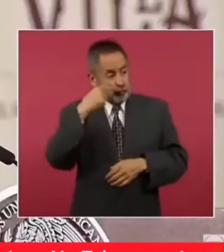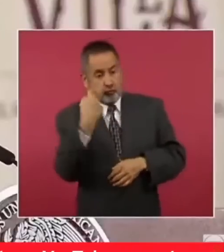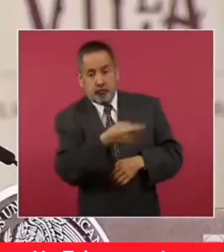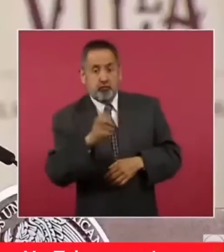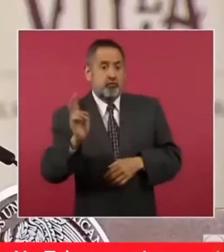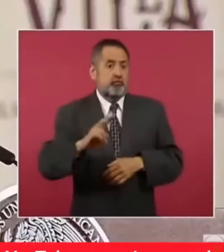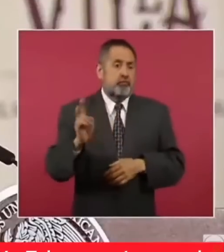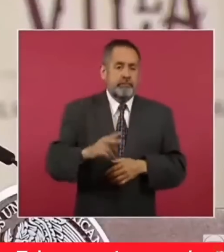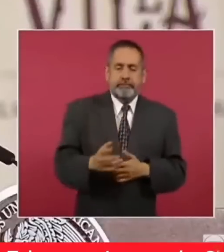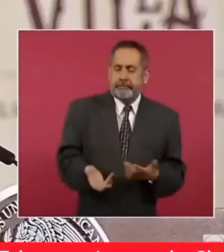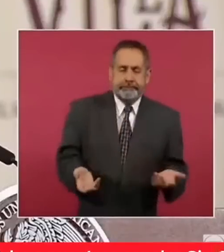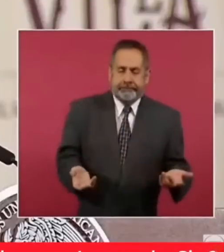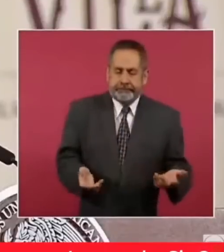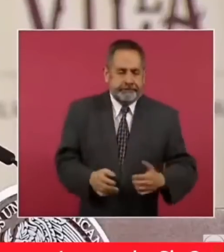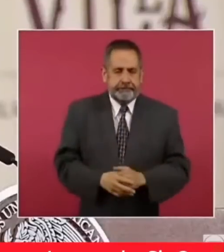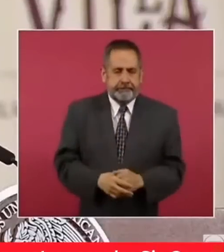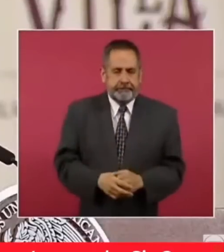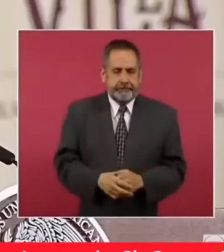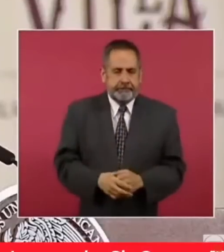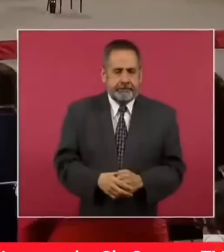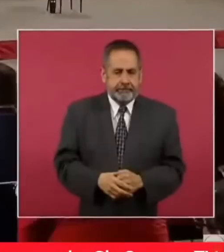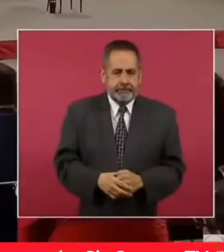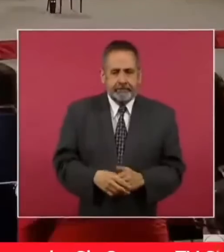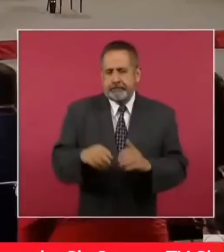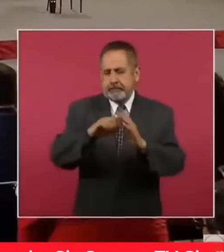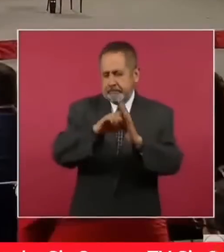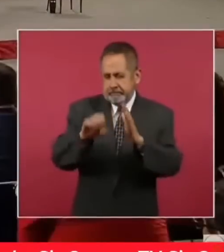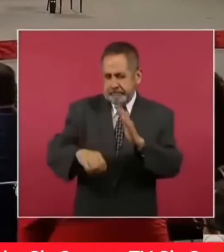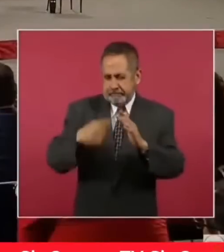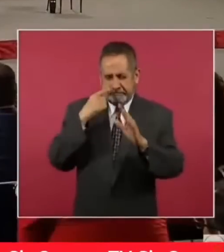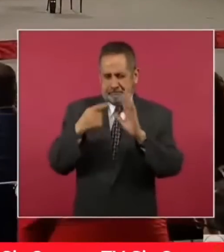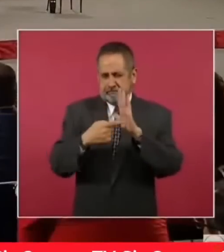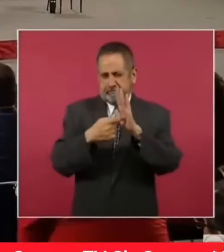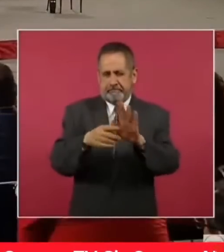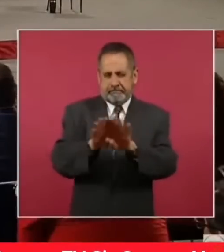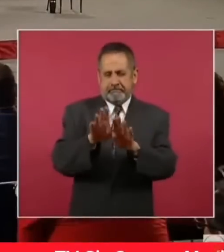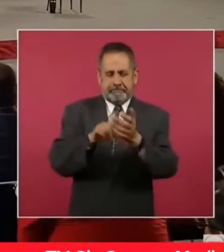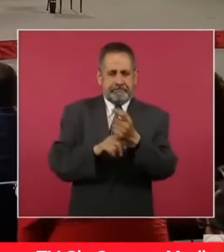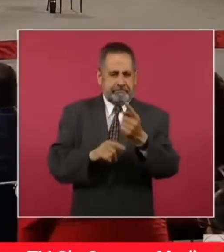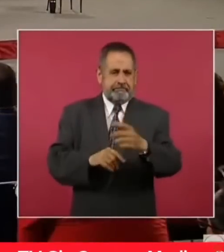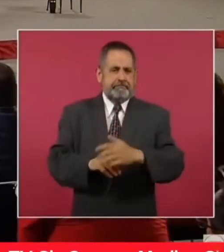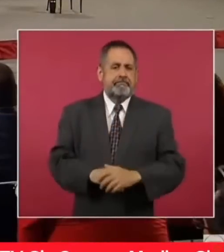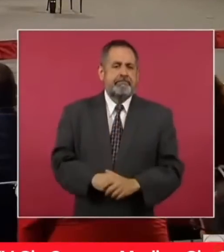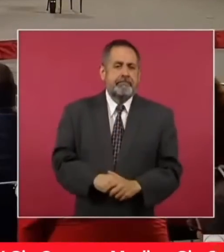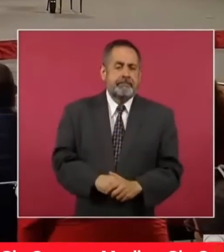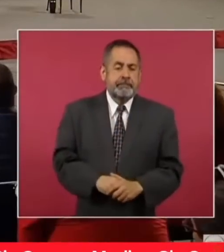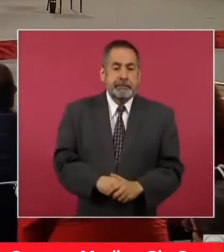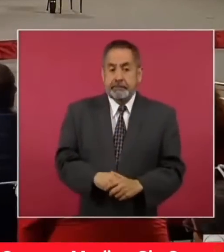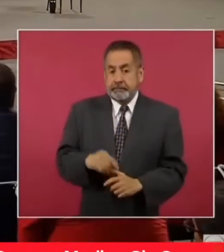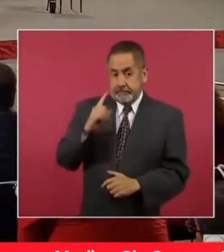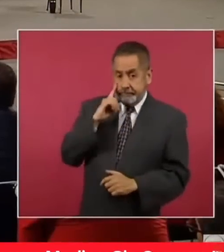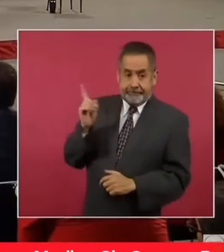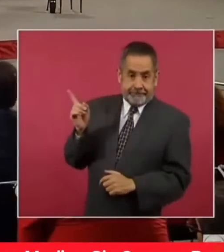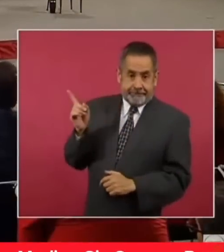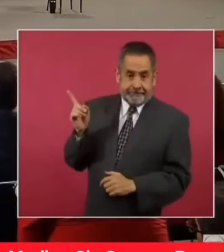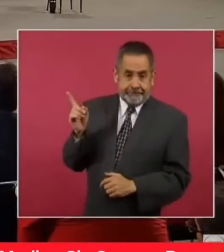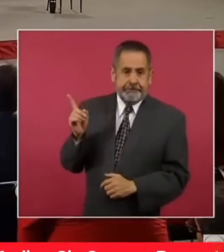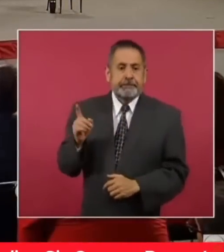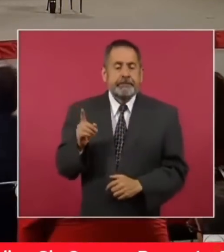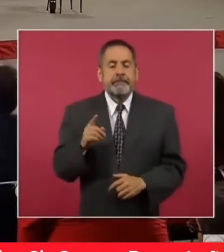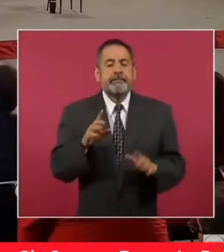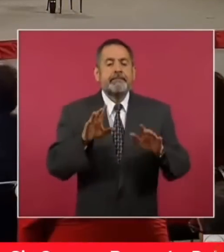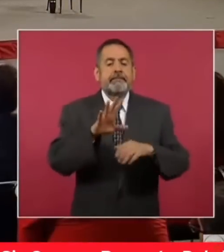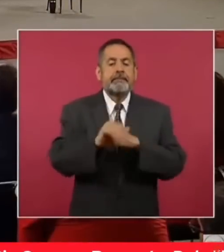principal. Vamos a dar un par de ejemplos de esto. Aquí está, por ejemplo, Animal